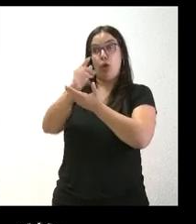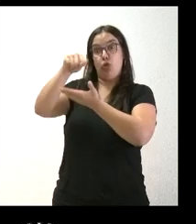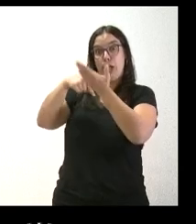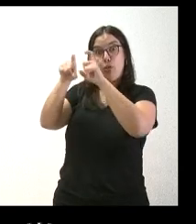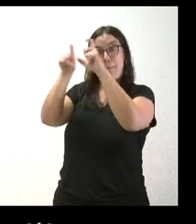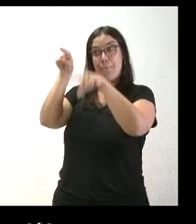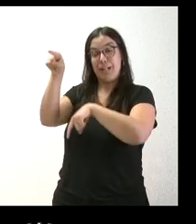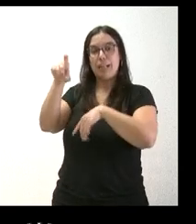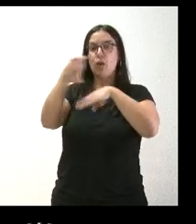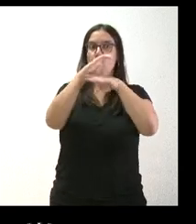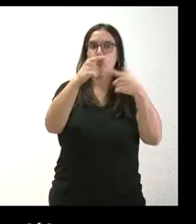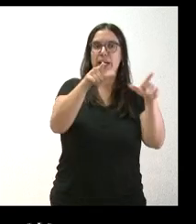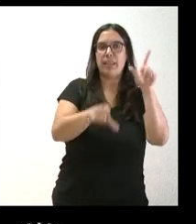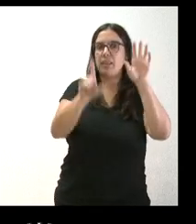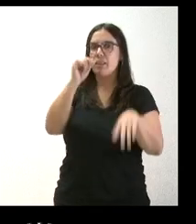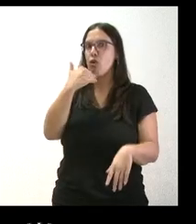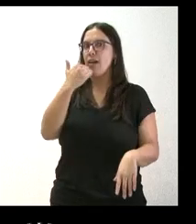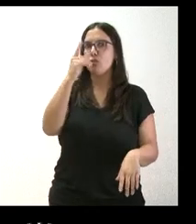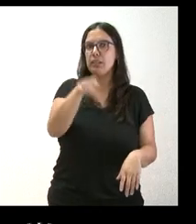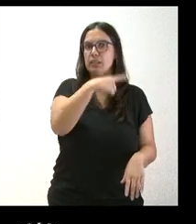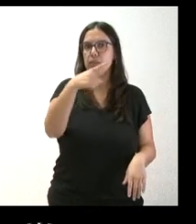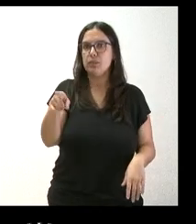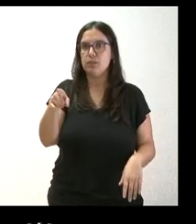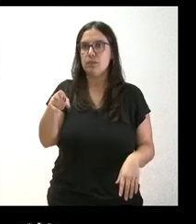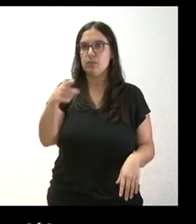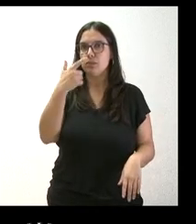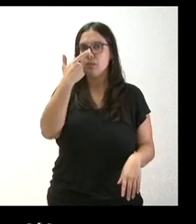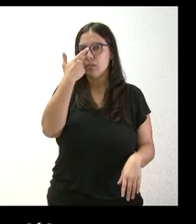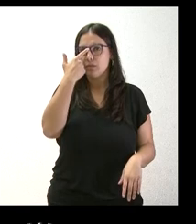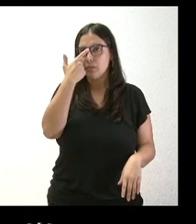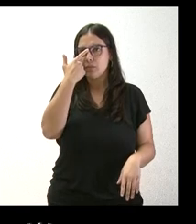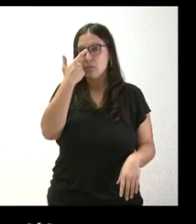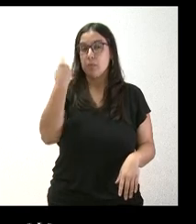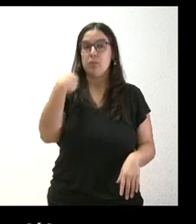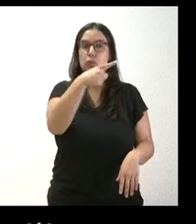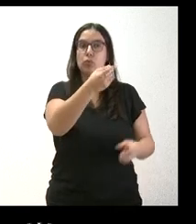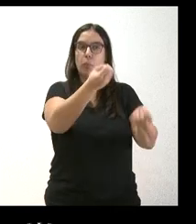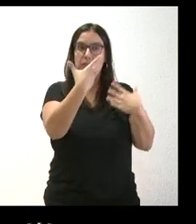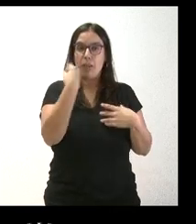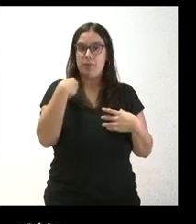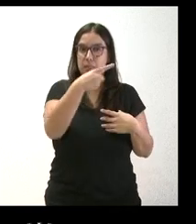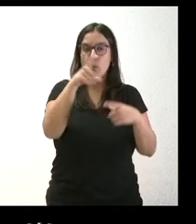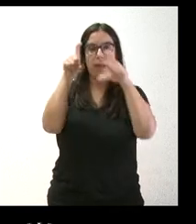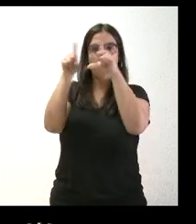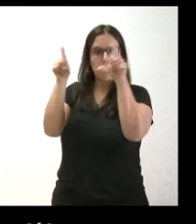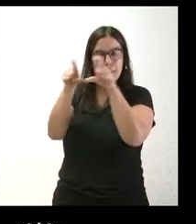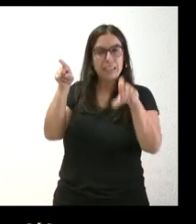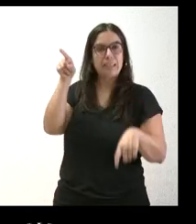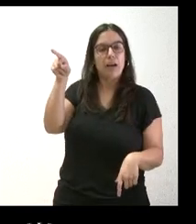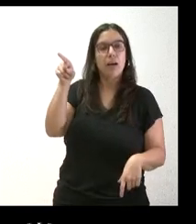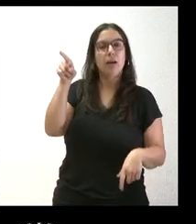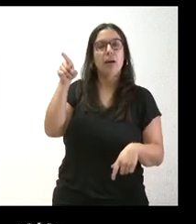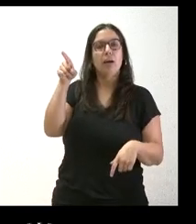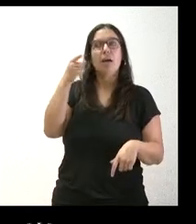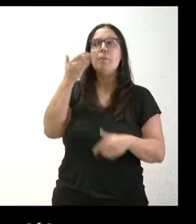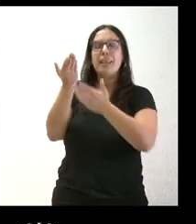consejería ha tomado alguna determinación respecto a la empresa, de aquello que nos comentó usted mismo, de lo que había sido la